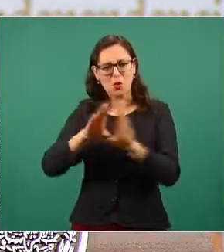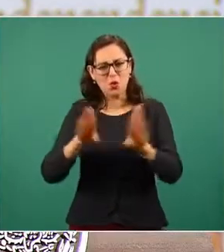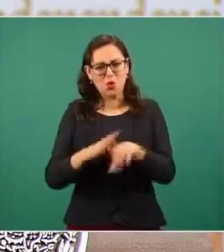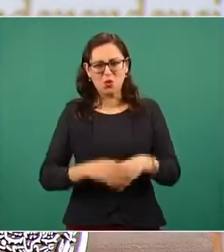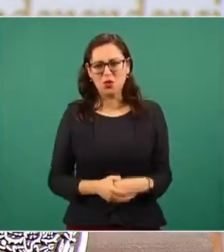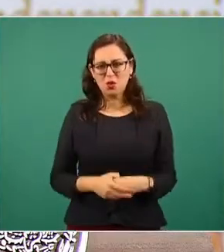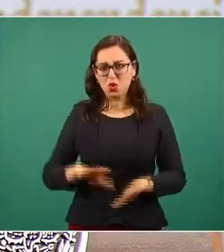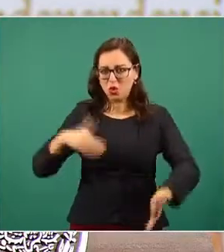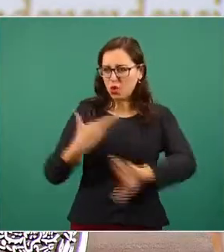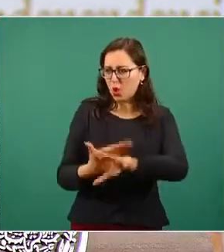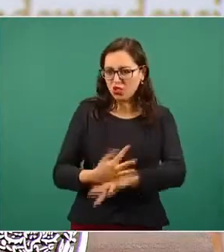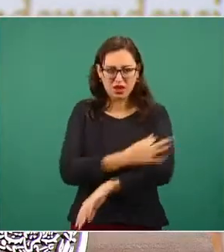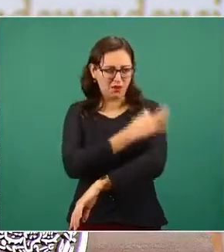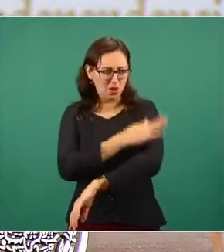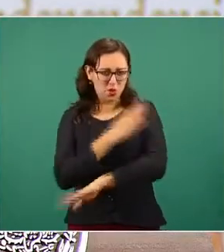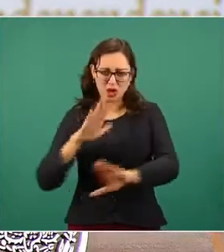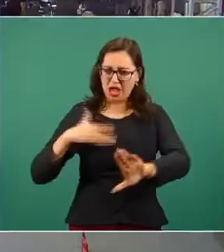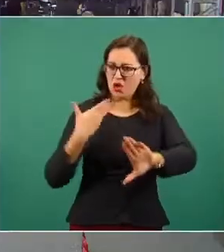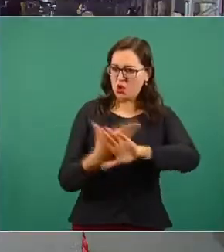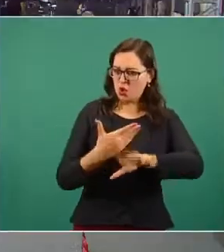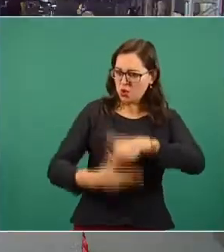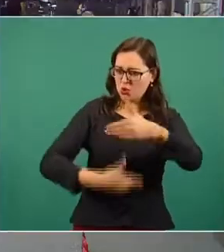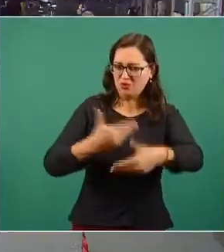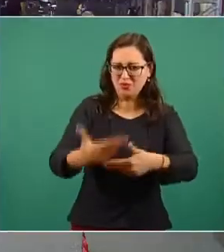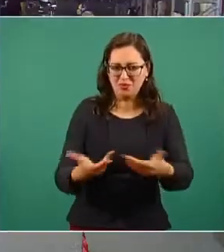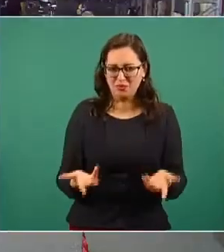avance en el proceso de vacunación. Gracias.